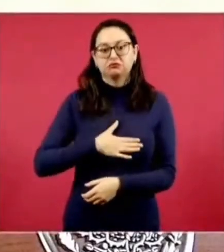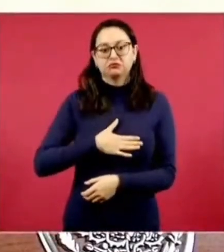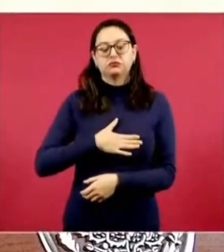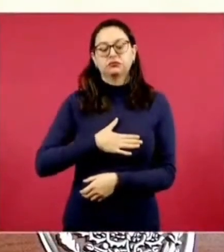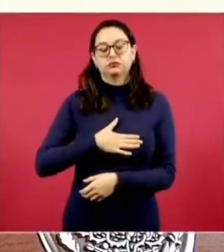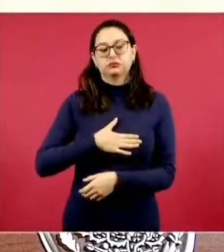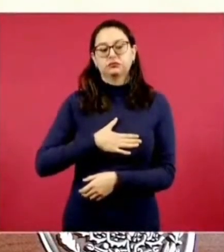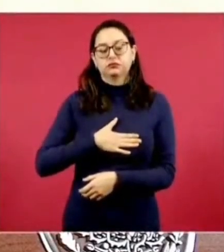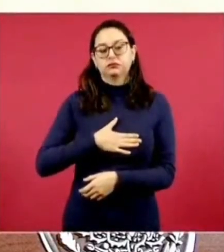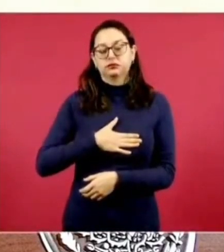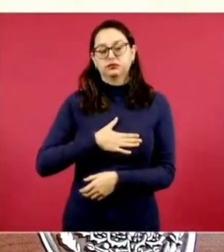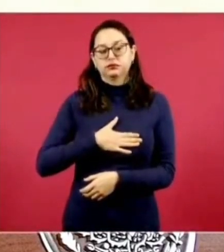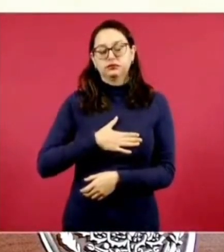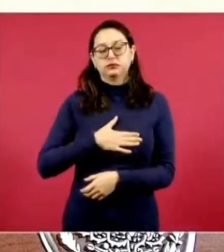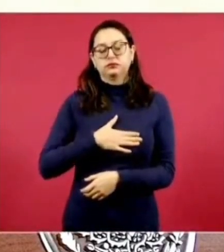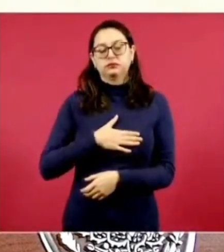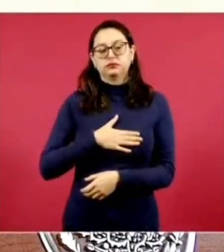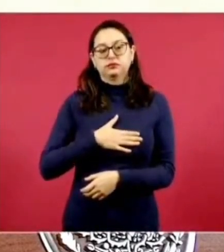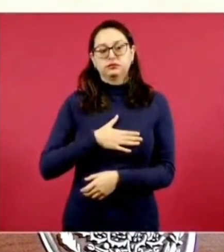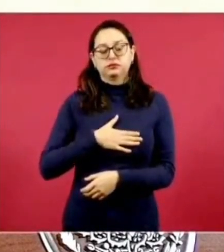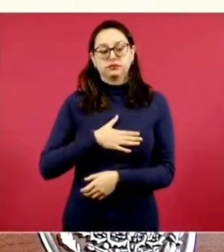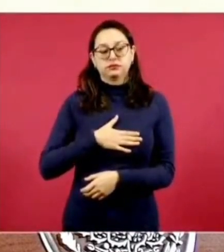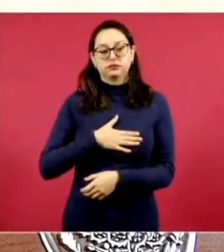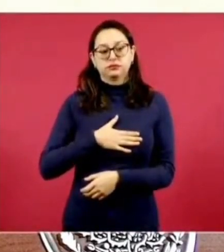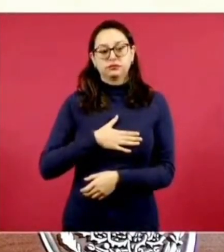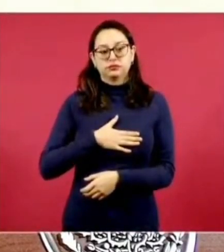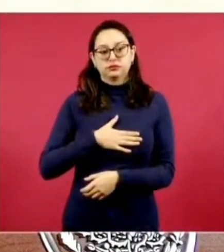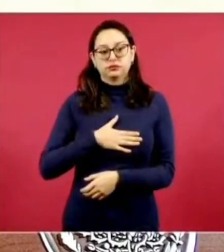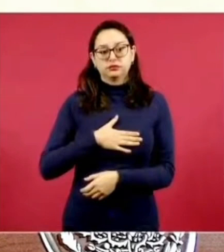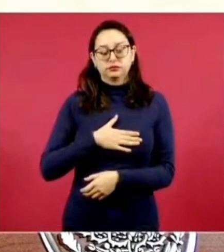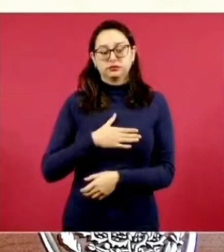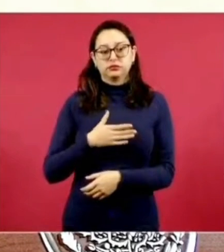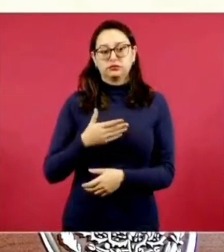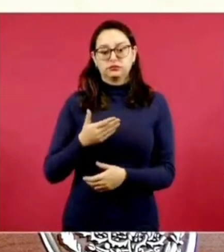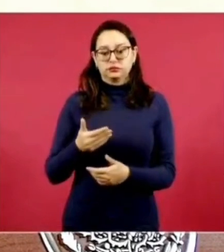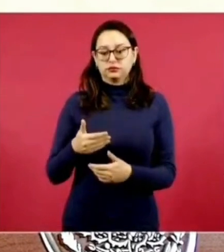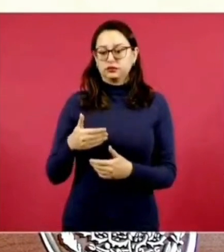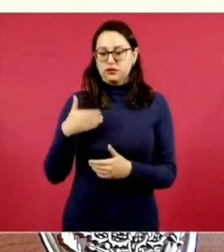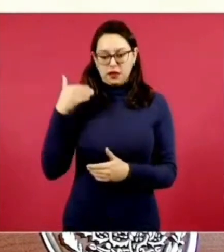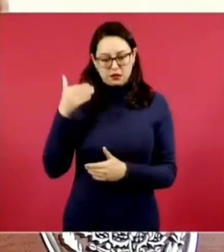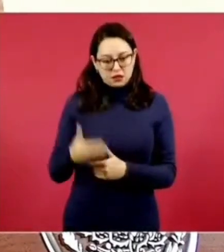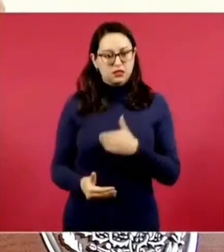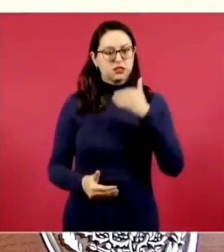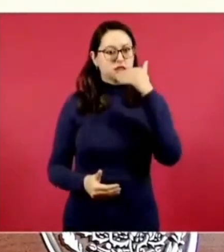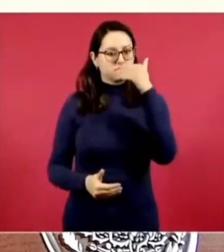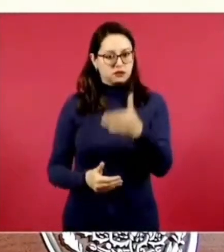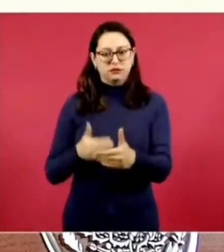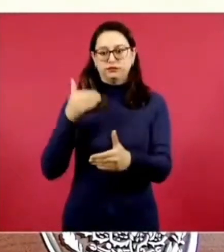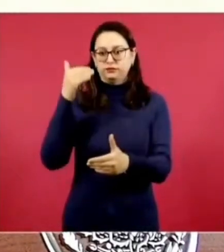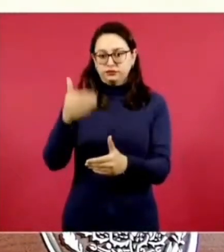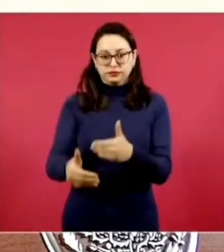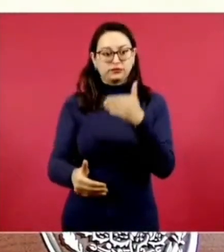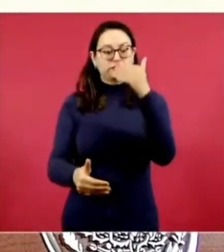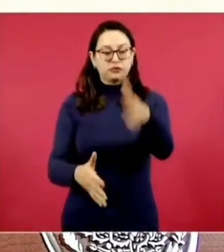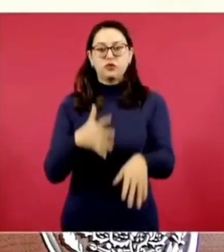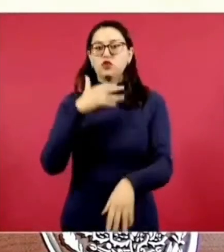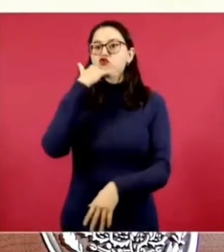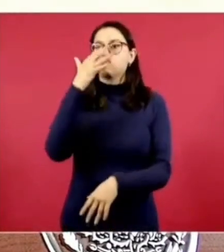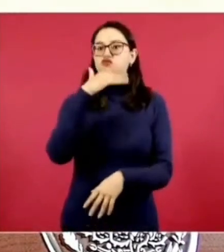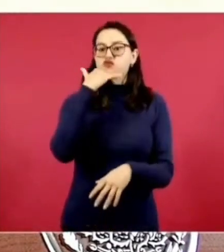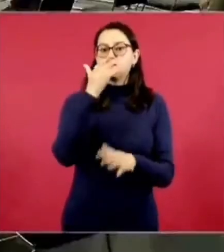cada vez va a ser menos la corrupción